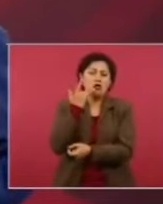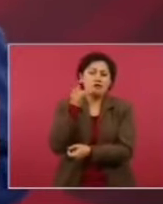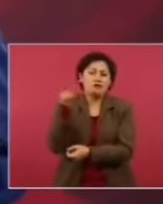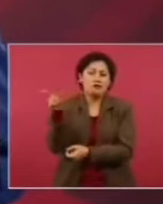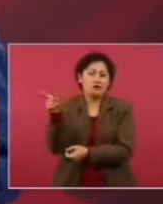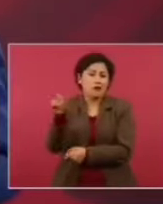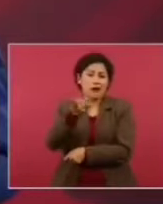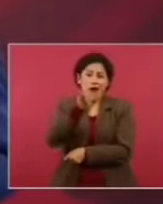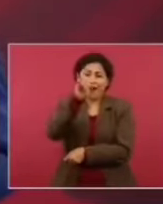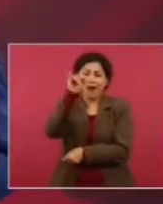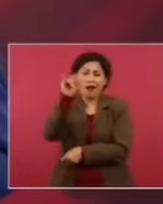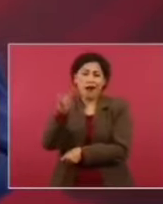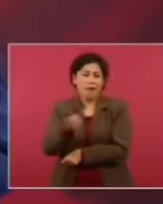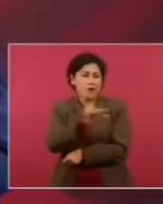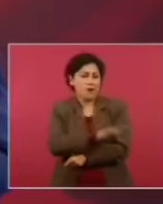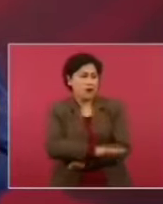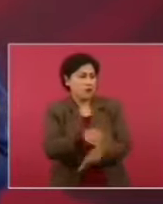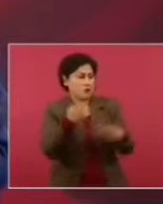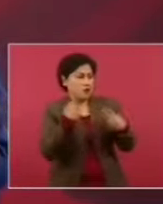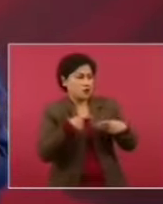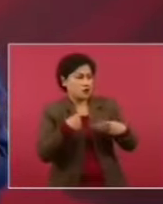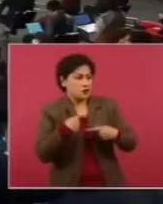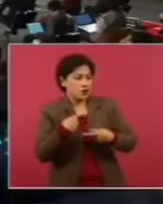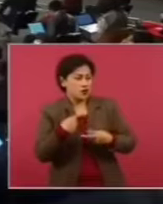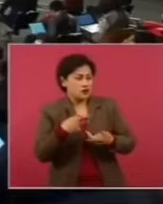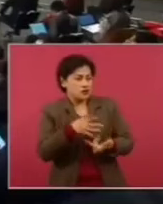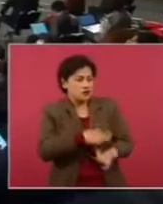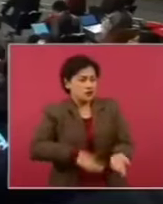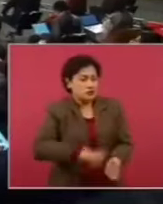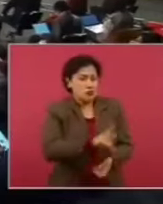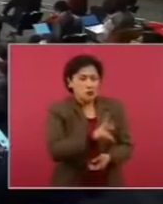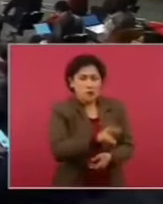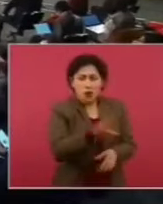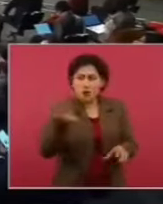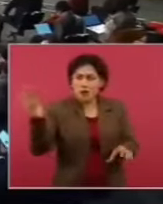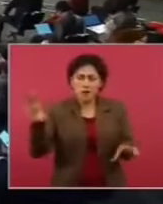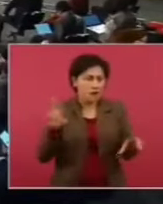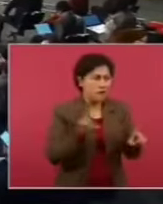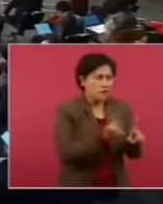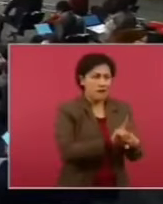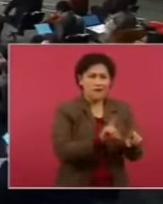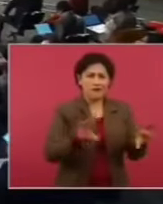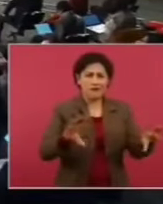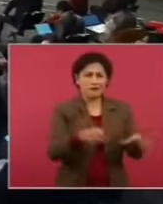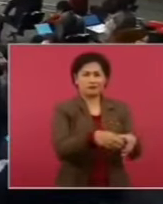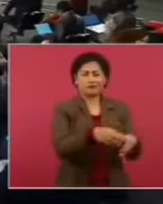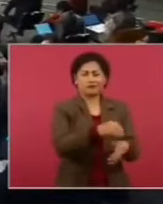del pueblo, pero no sólo eso,